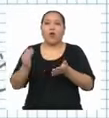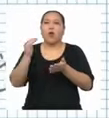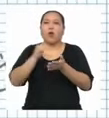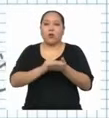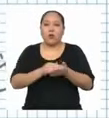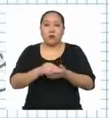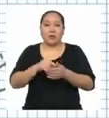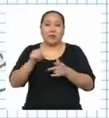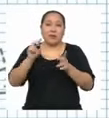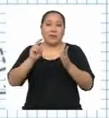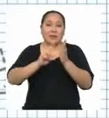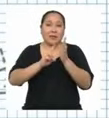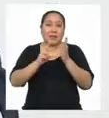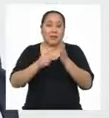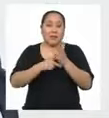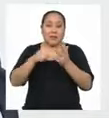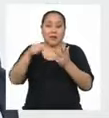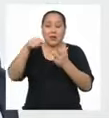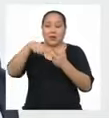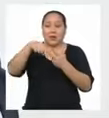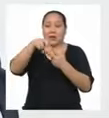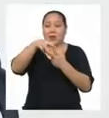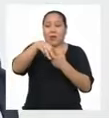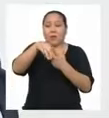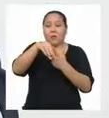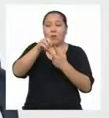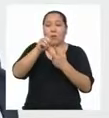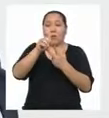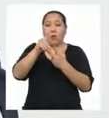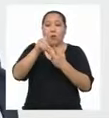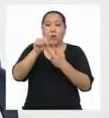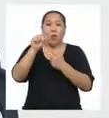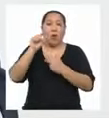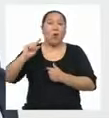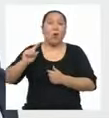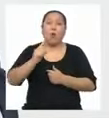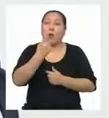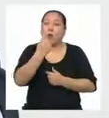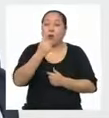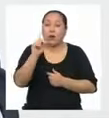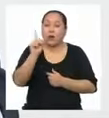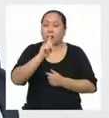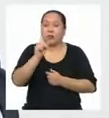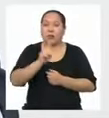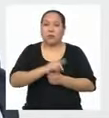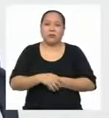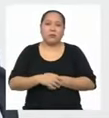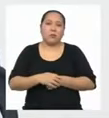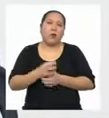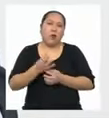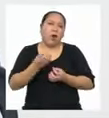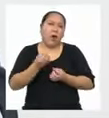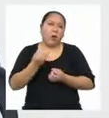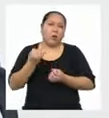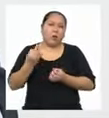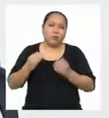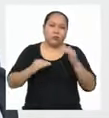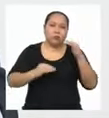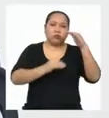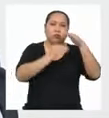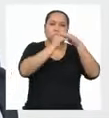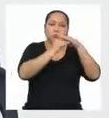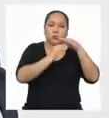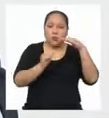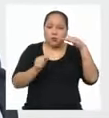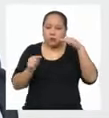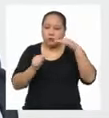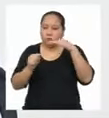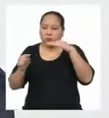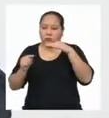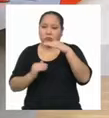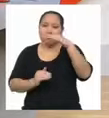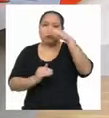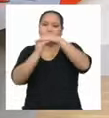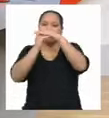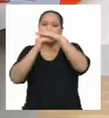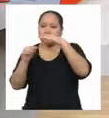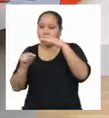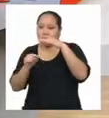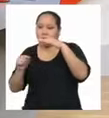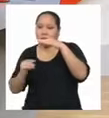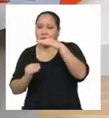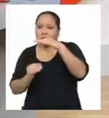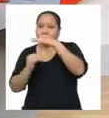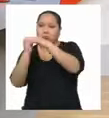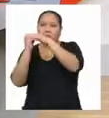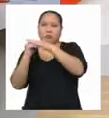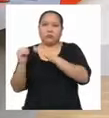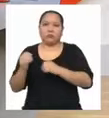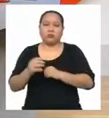la moda no sea única Es decir, que aparezcan varios máximos en la distribución de frecuencias O